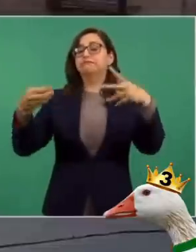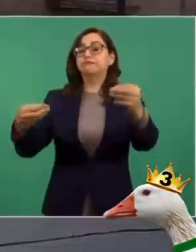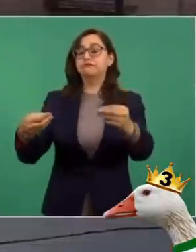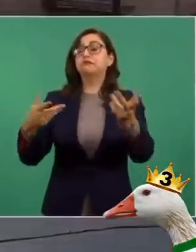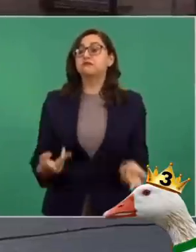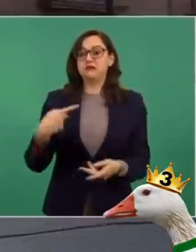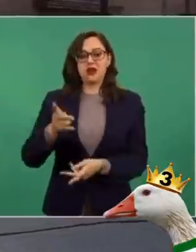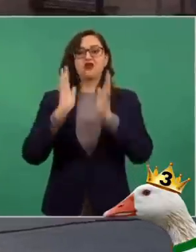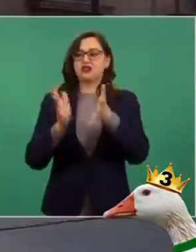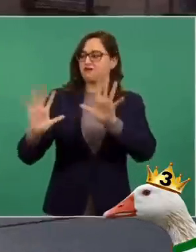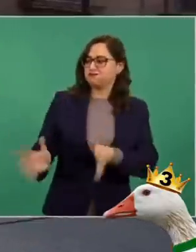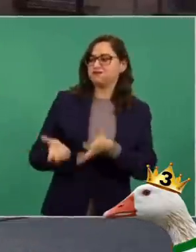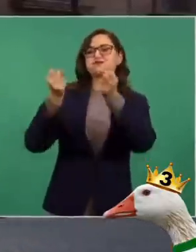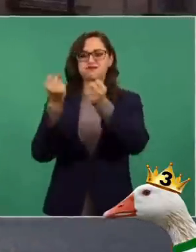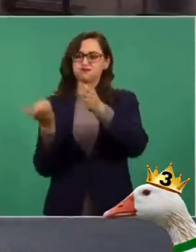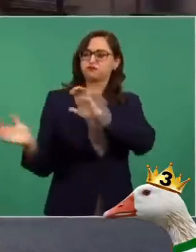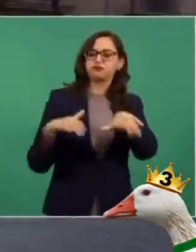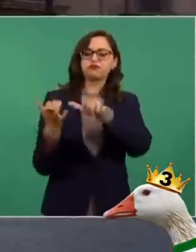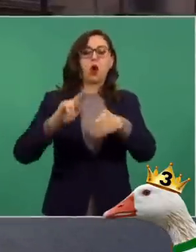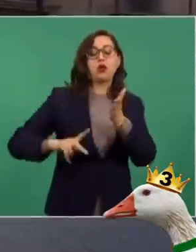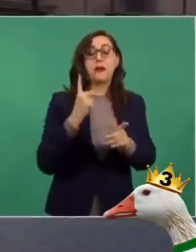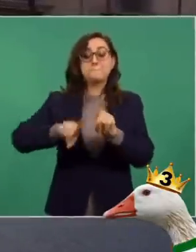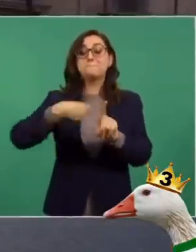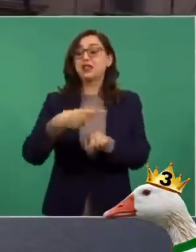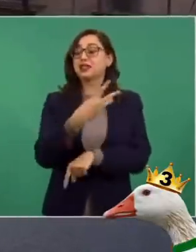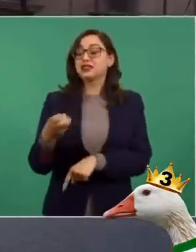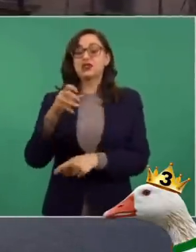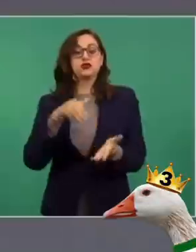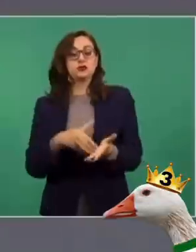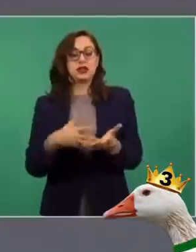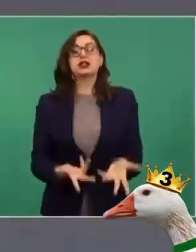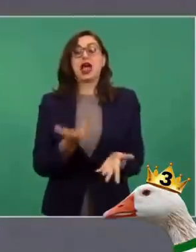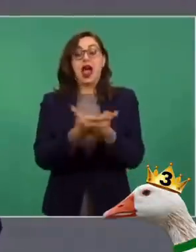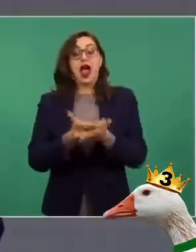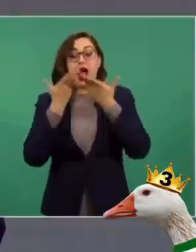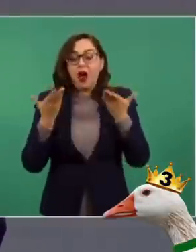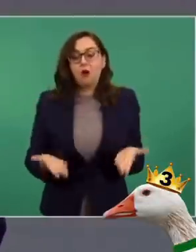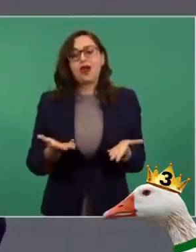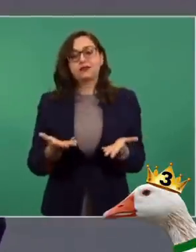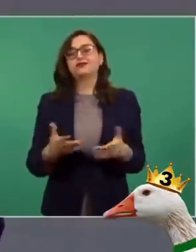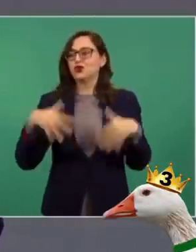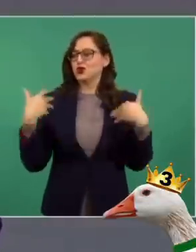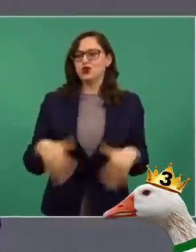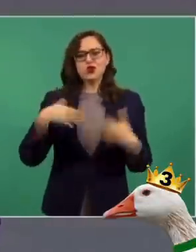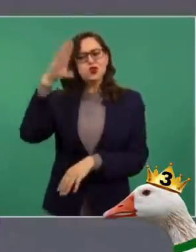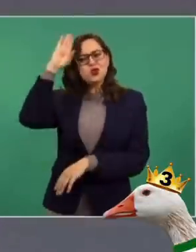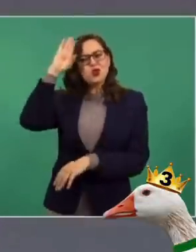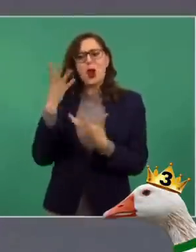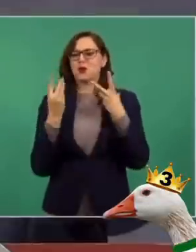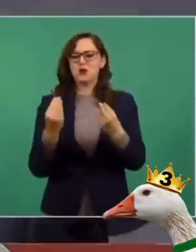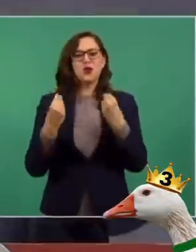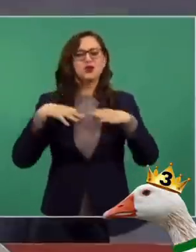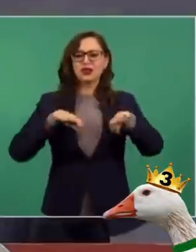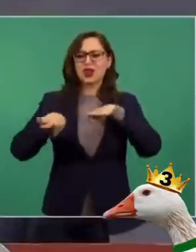320.000 puestos adicionales. De modo que ahora se tiene la cifra más alta de la historia en cuanto a empleo formal.